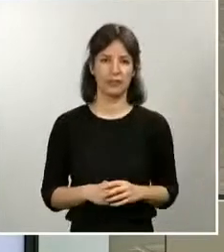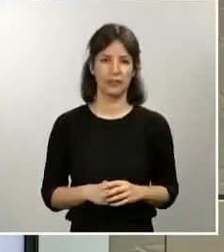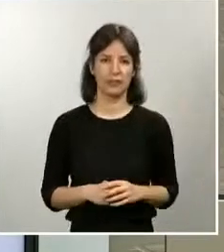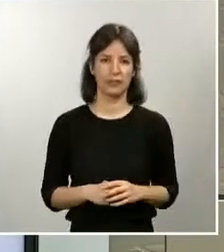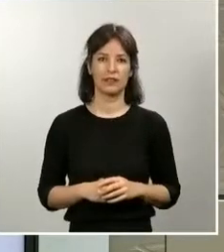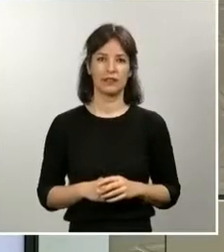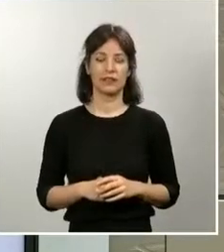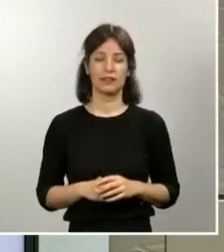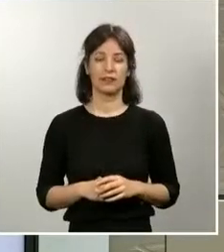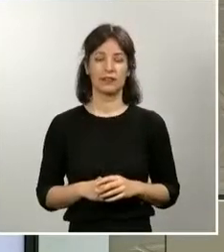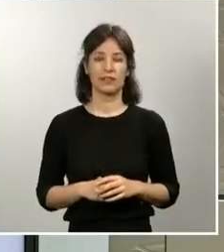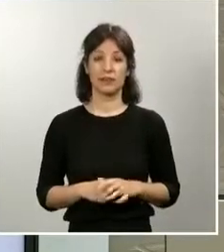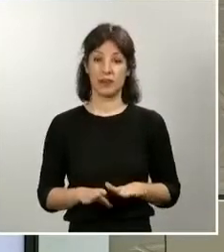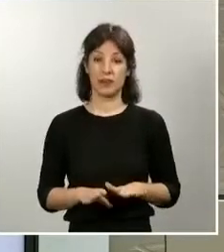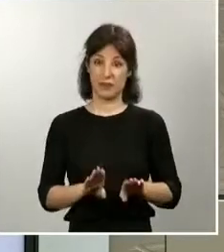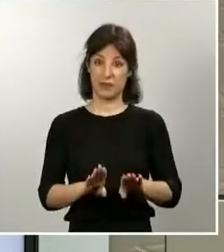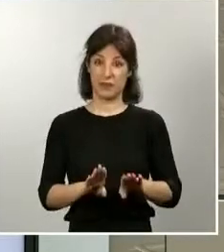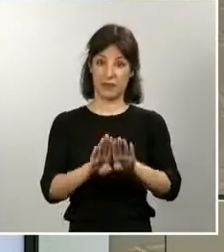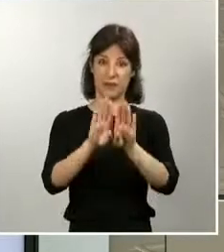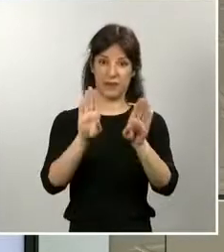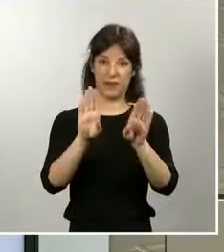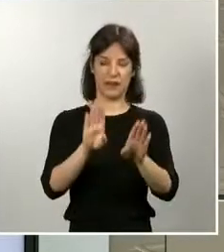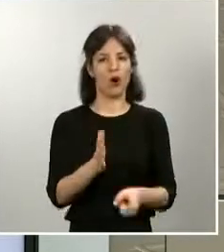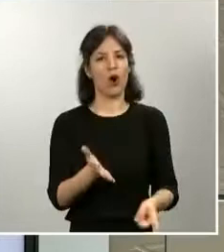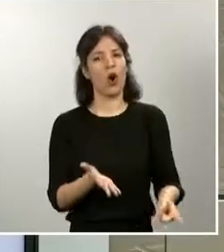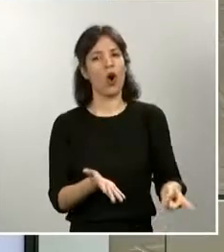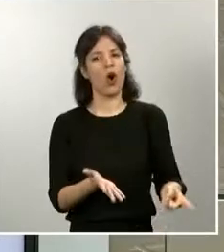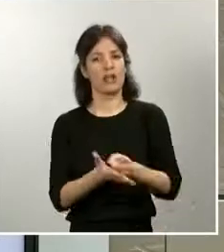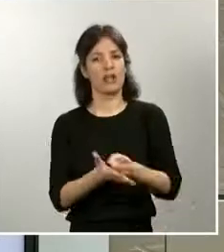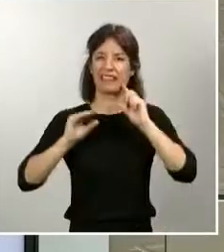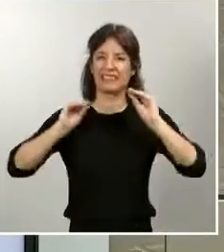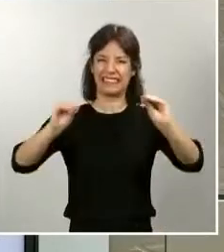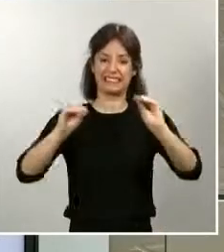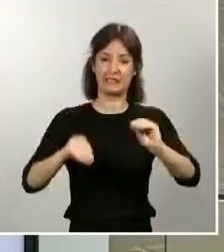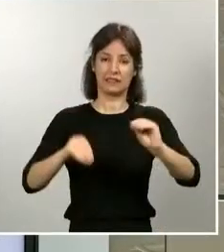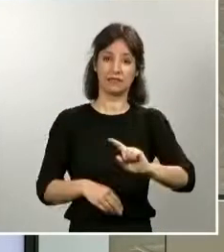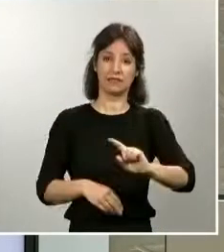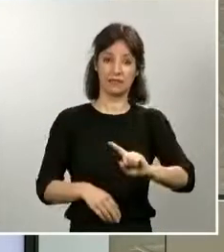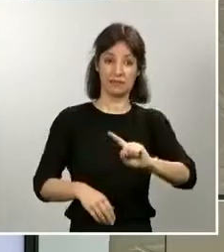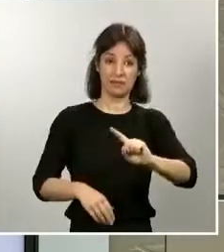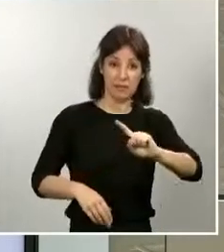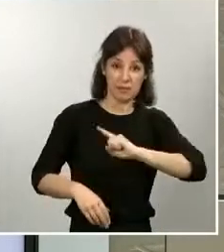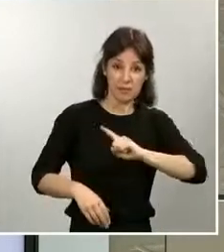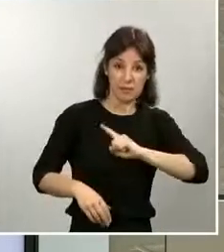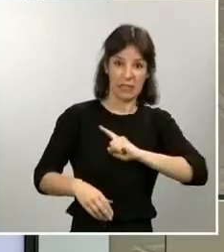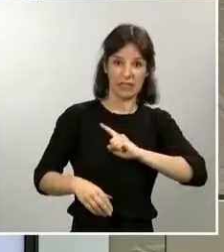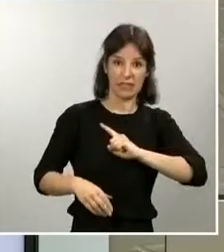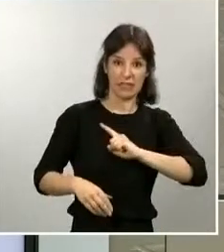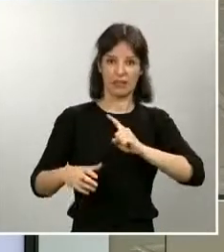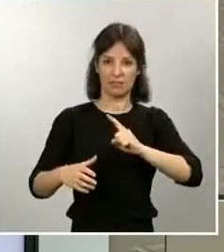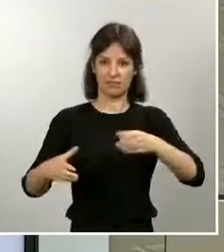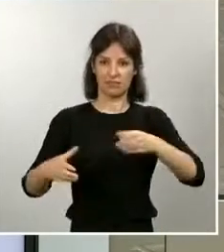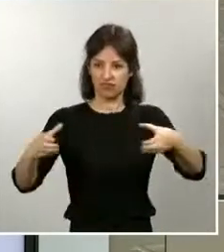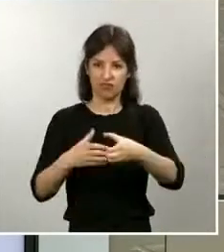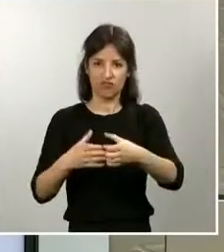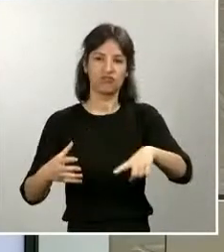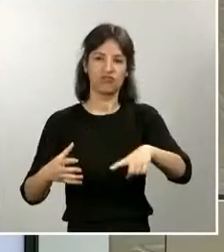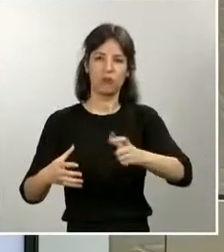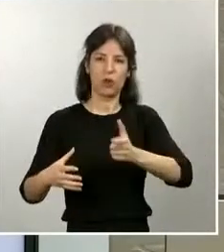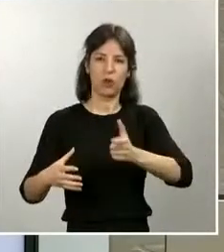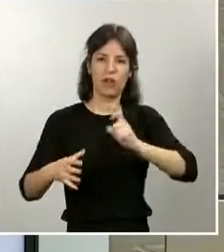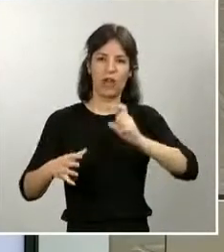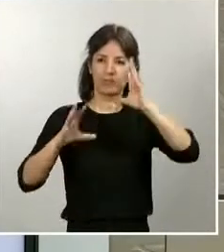resaltar que las fuerzas armadas están cumpliendo sin descanso su misión de apoyo a la sociedad.